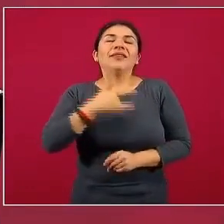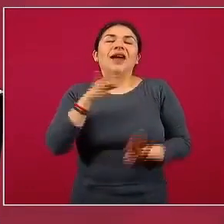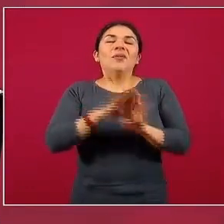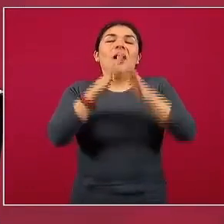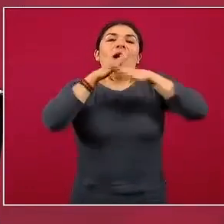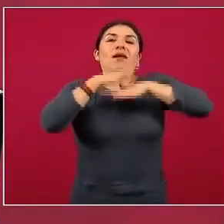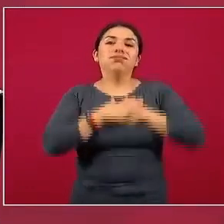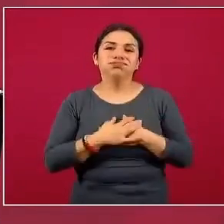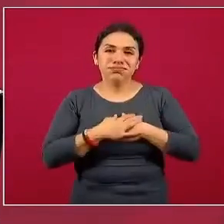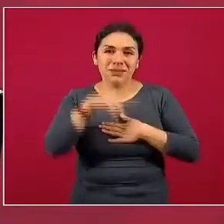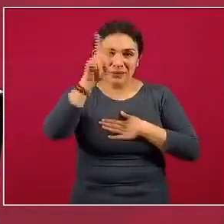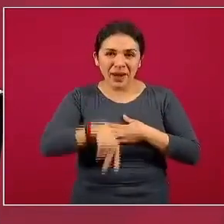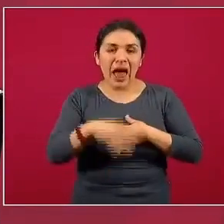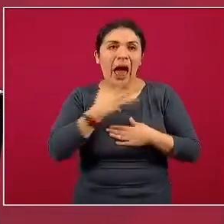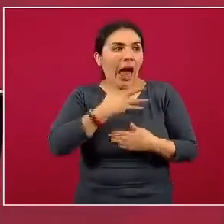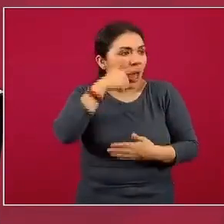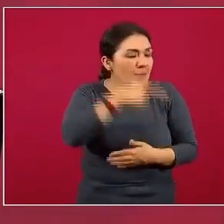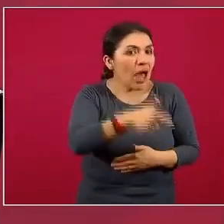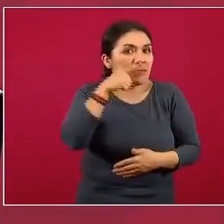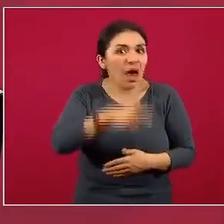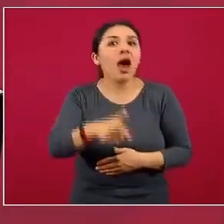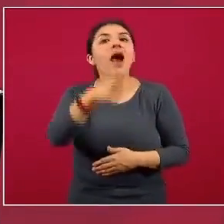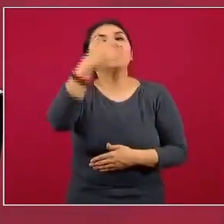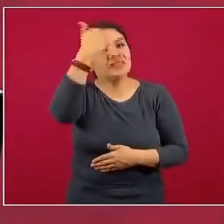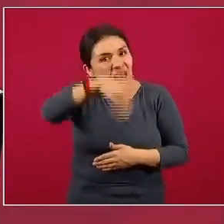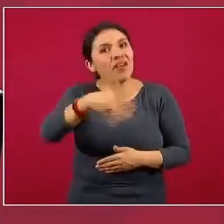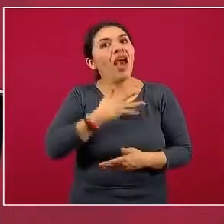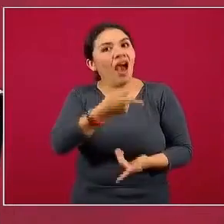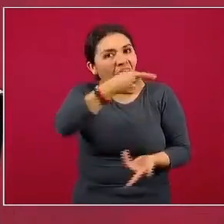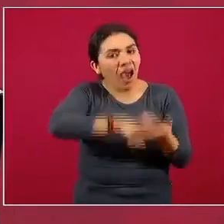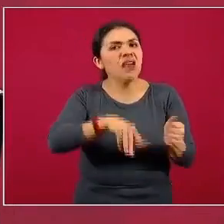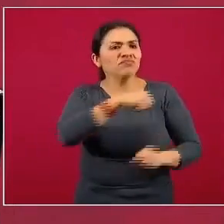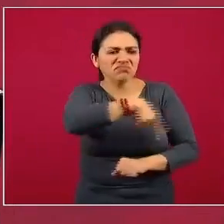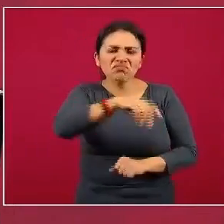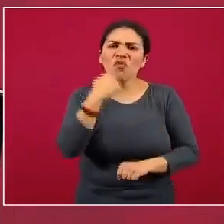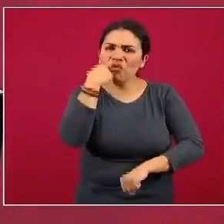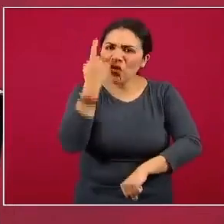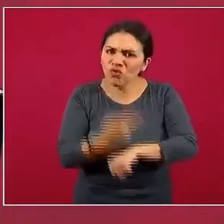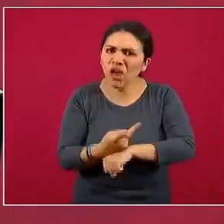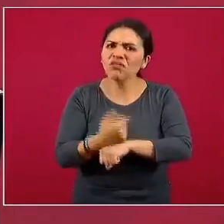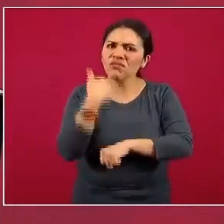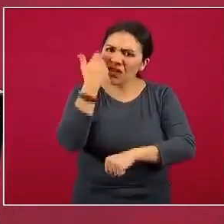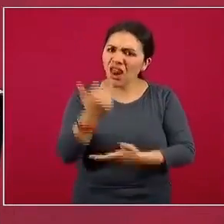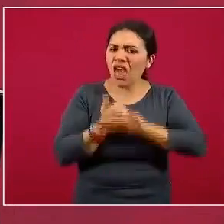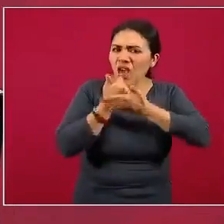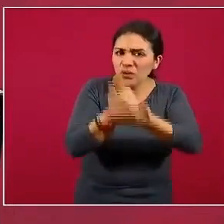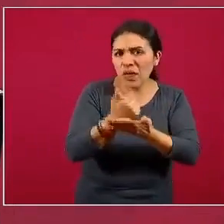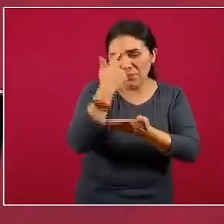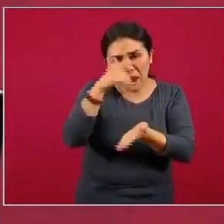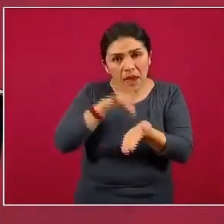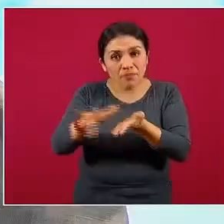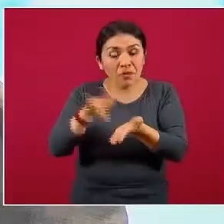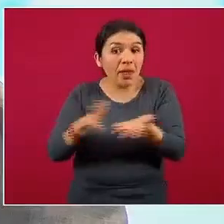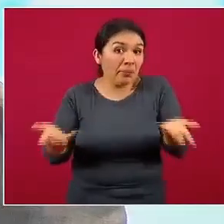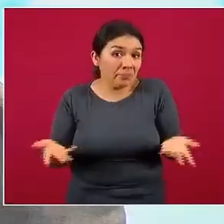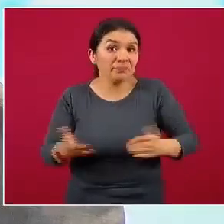comunidades que sabemos que existen, que voluntariamente ofrecieron este apoyo.